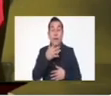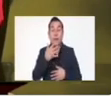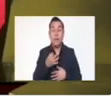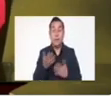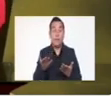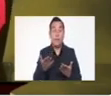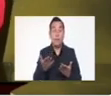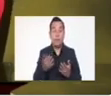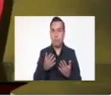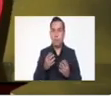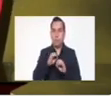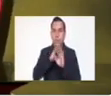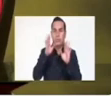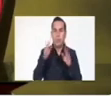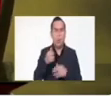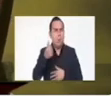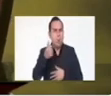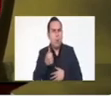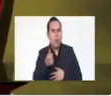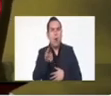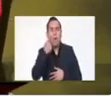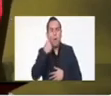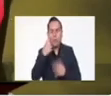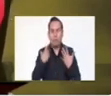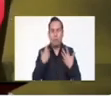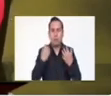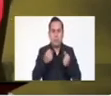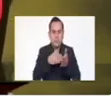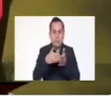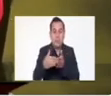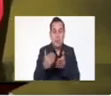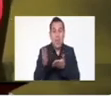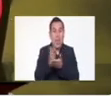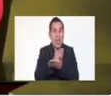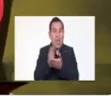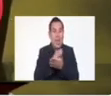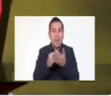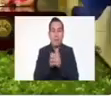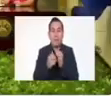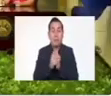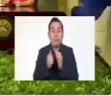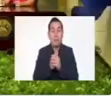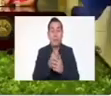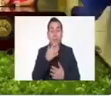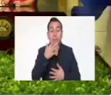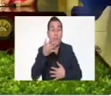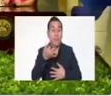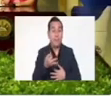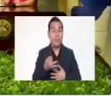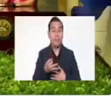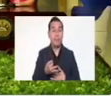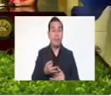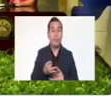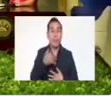comisiones, donde aprobaron, la ley, la ley de nacer con cariño, y todas las leyes, que protegen a los jóvenes, y no se acuerda, lo que ha aprobado,